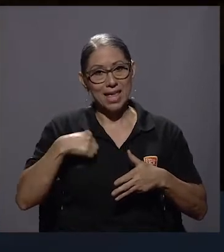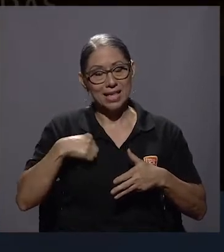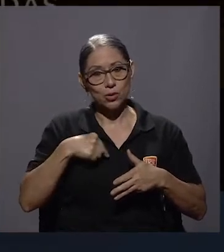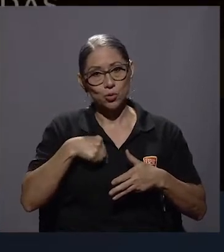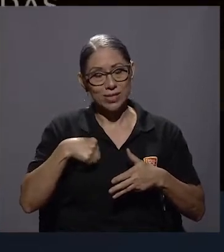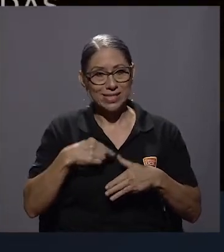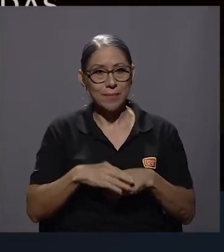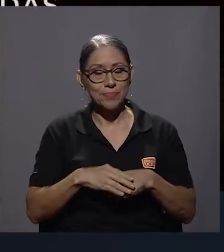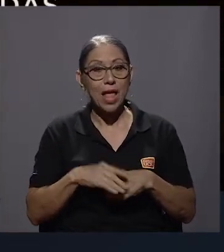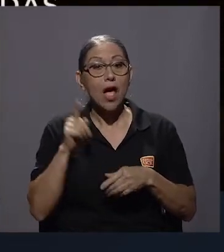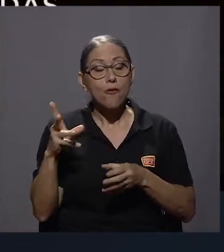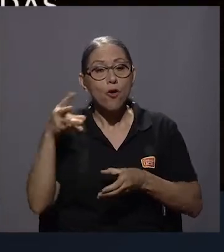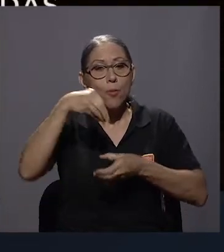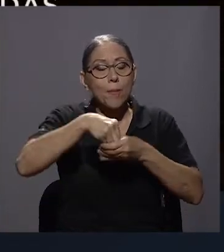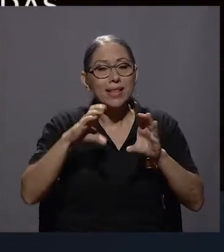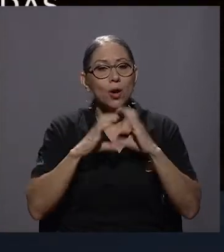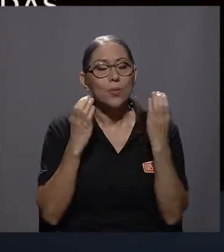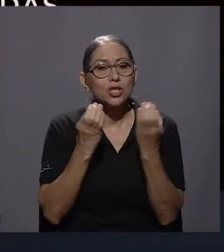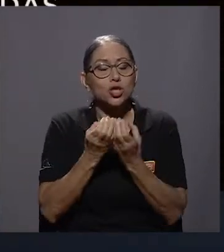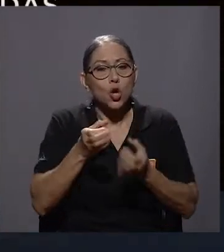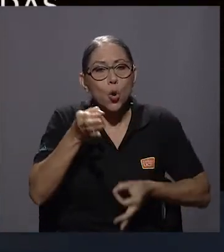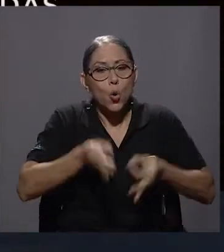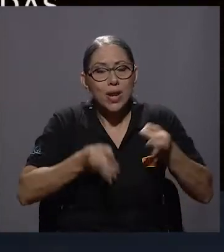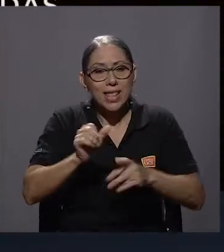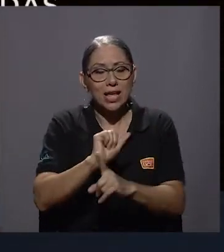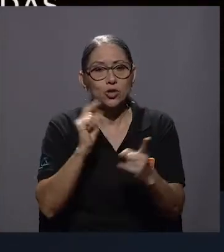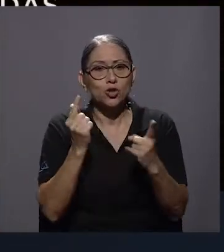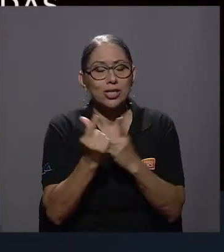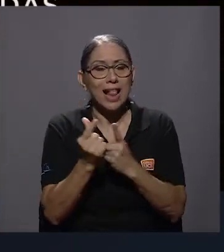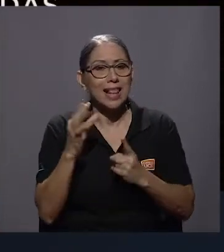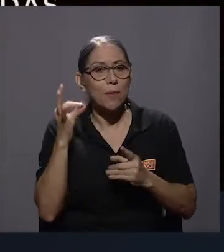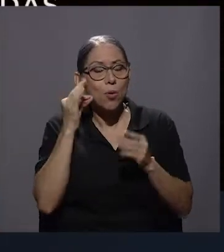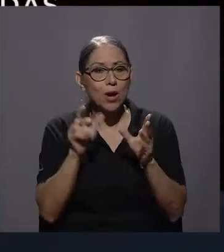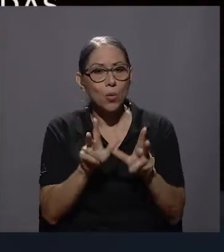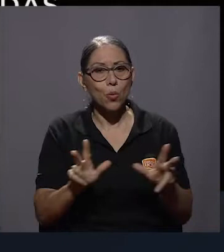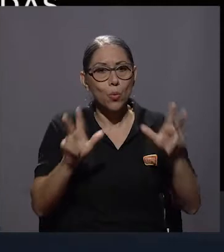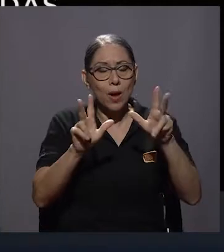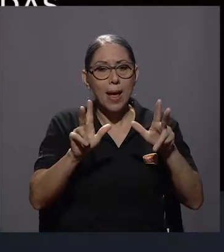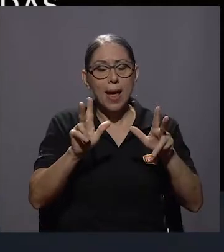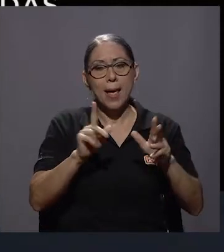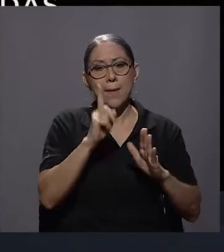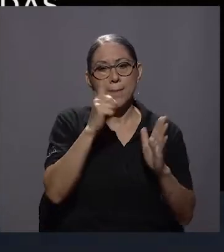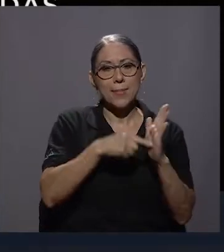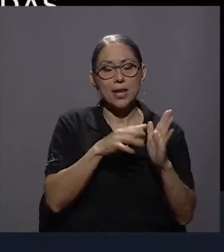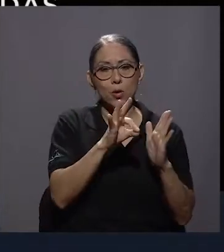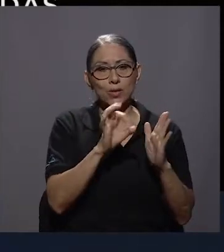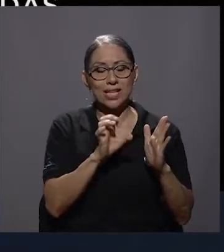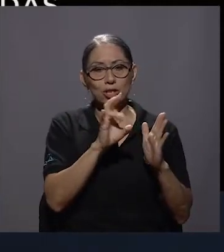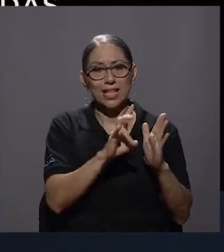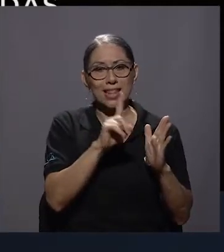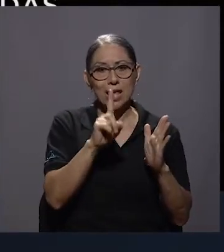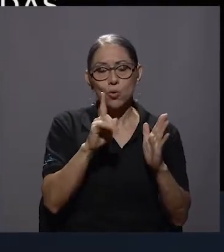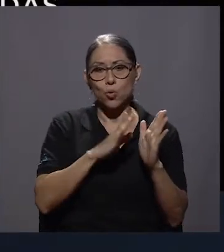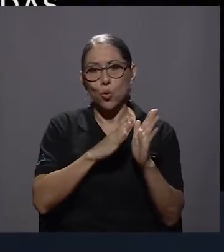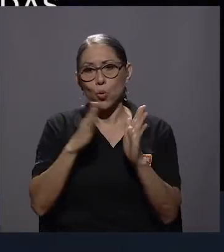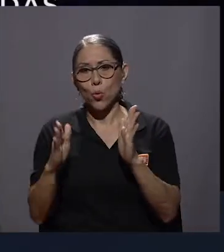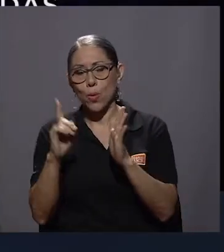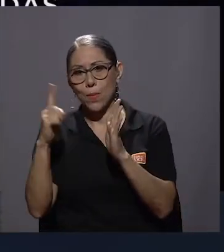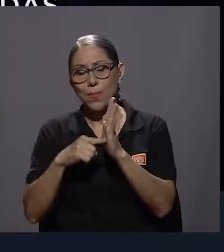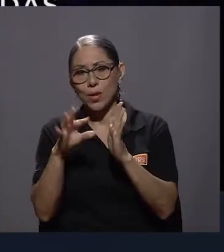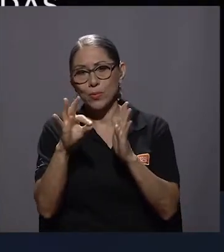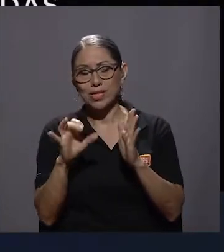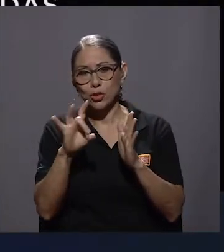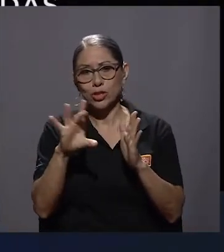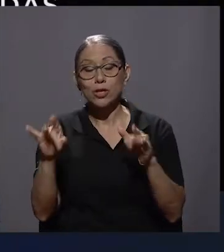Formó parte de la Comisión Jurídica y Social de la Mujer de Naciones Unidas durante el periodo 1971-1988